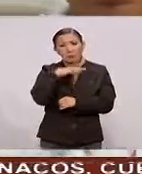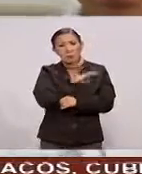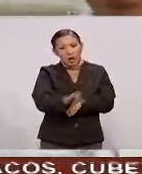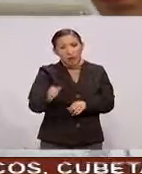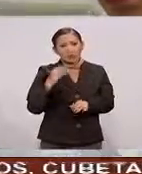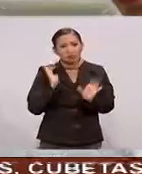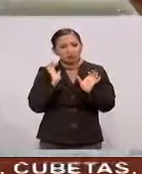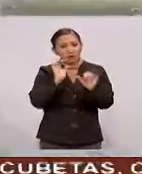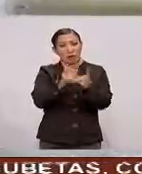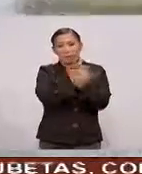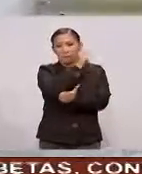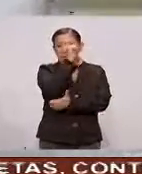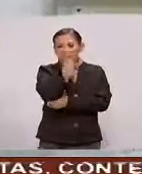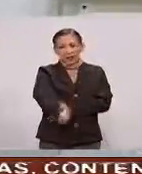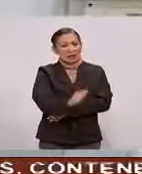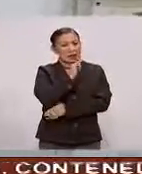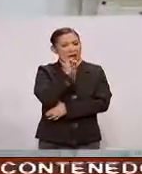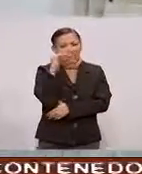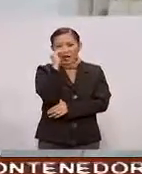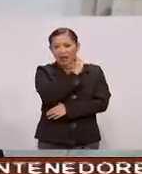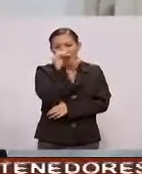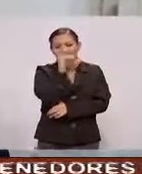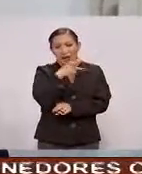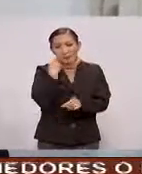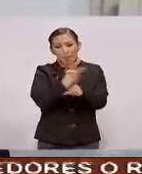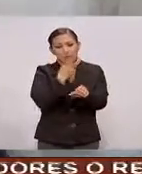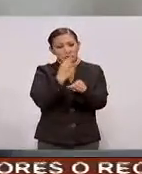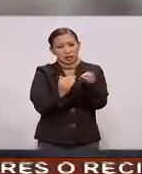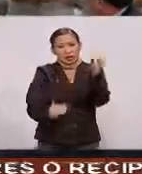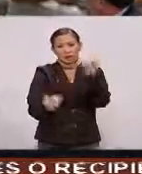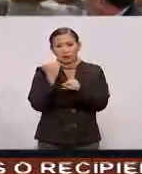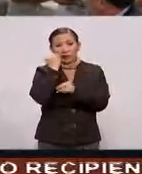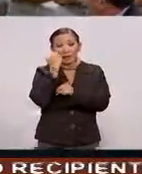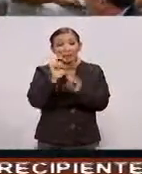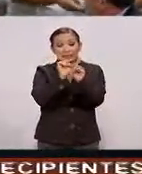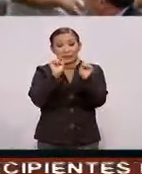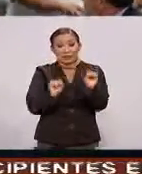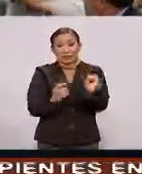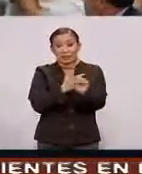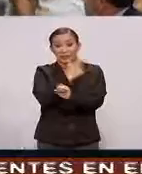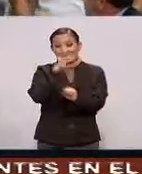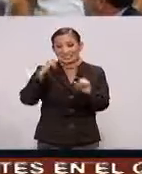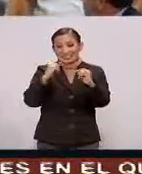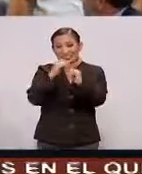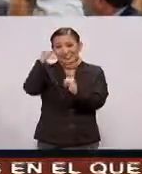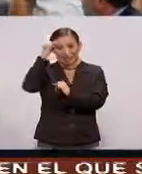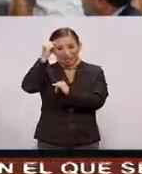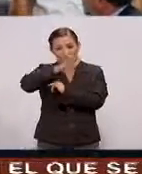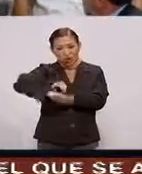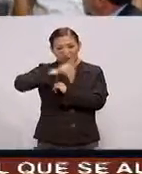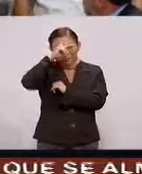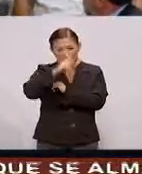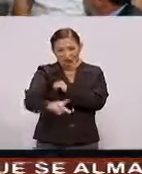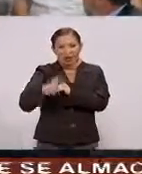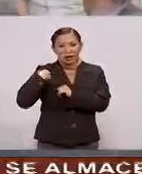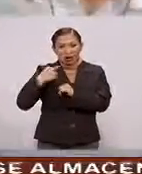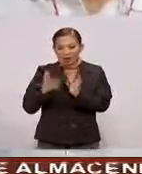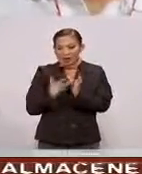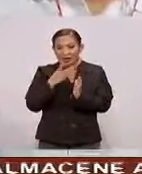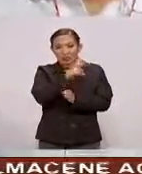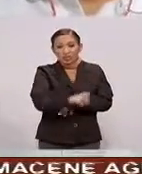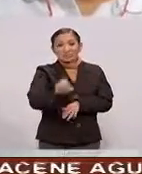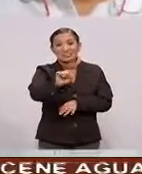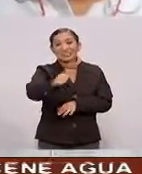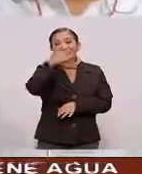Exentos De pagar La colegiatura En el Pogrado Que ustedes Quieran El Sistema Nacional De Institutos Tecnológicos De México Se conforma De